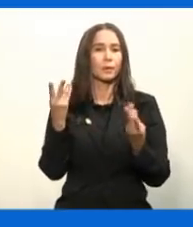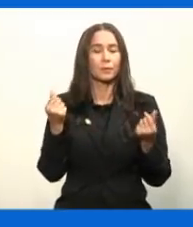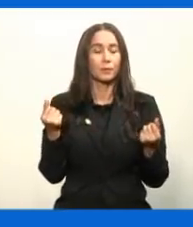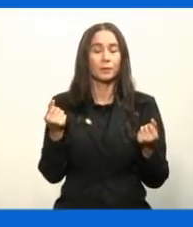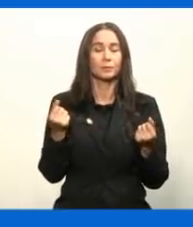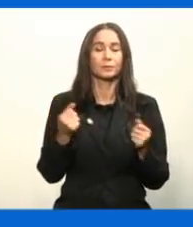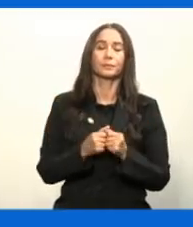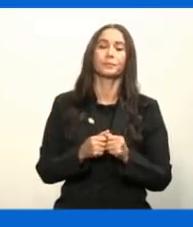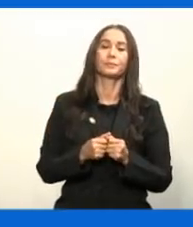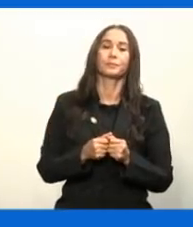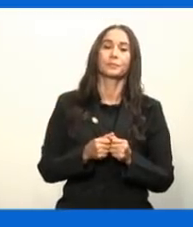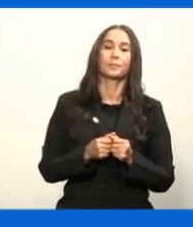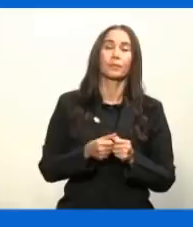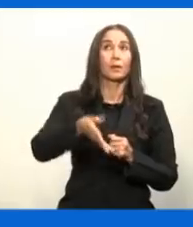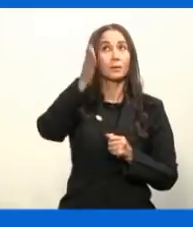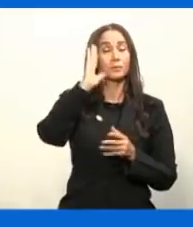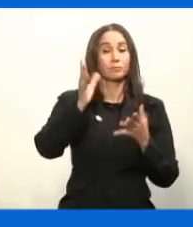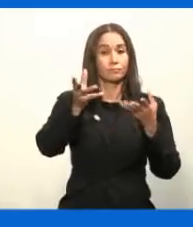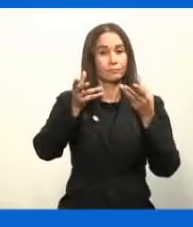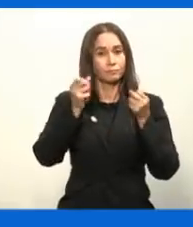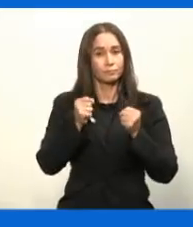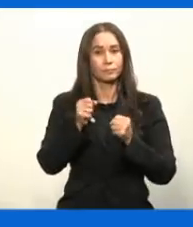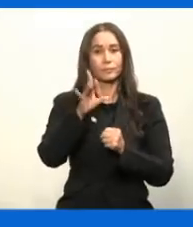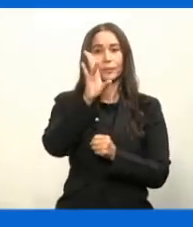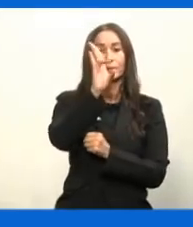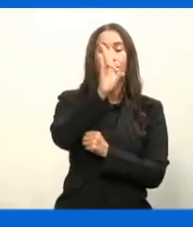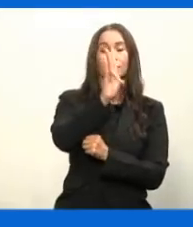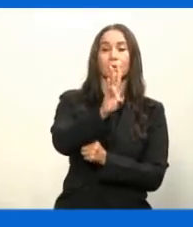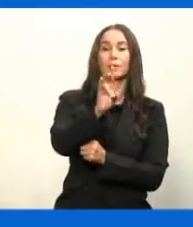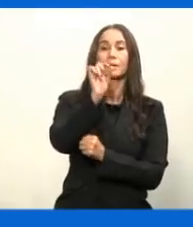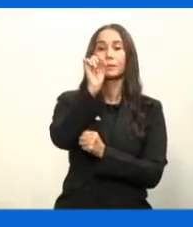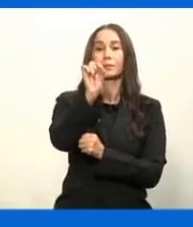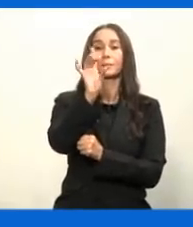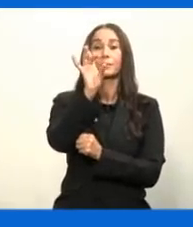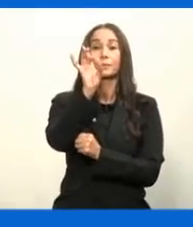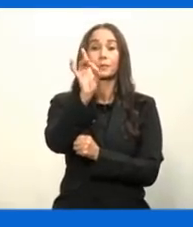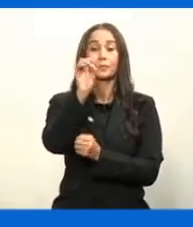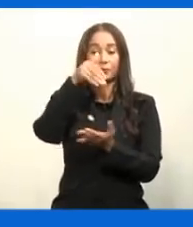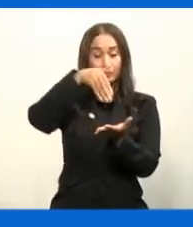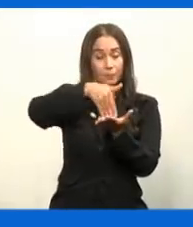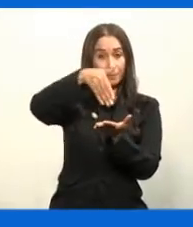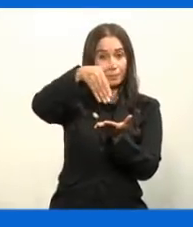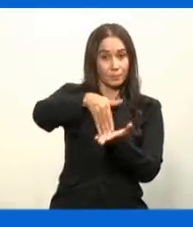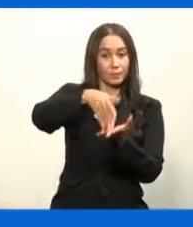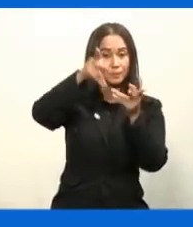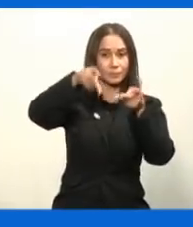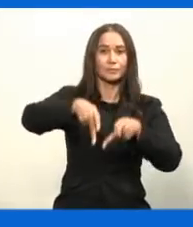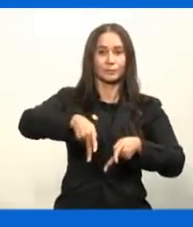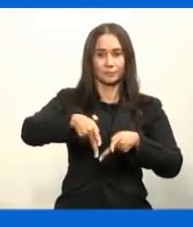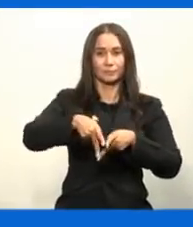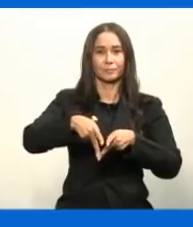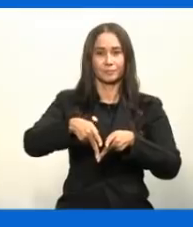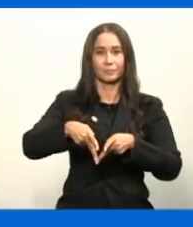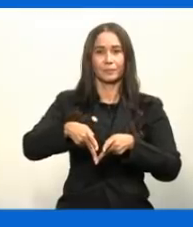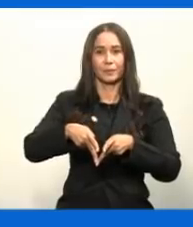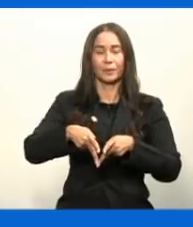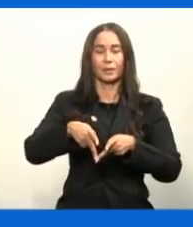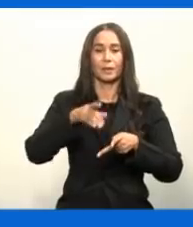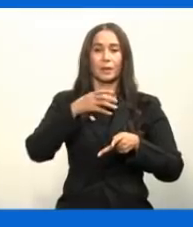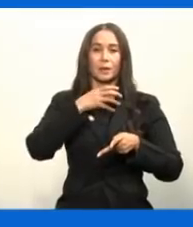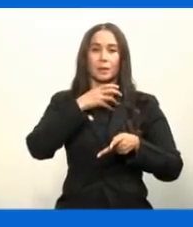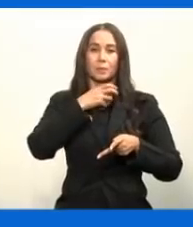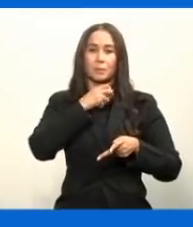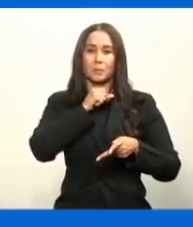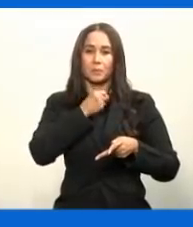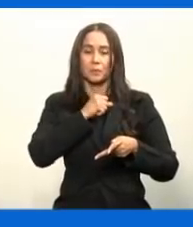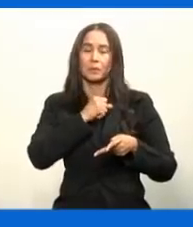vacunaremos, si Dios quiere, 7.8 millones de personas, los cuales están en el rango de mayores de